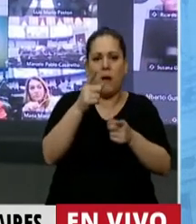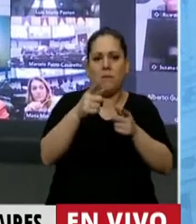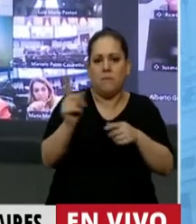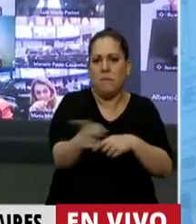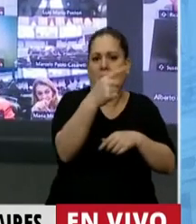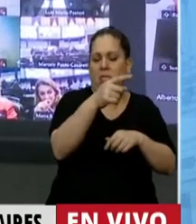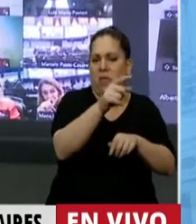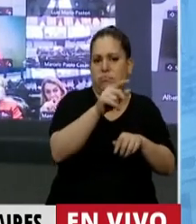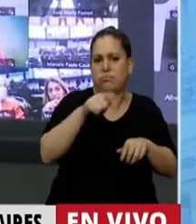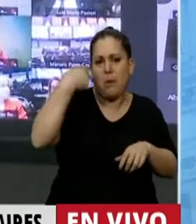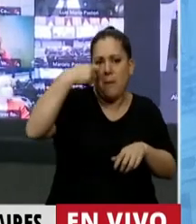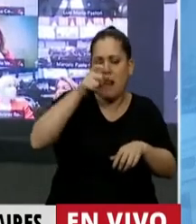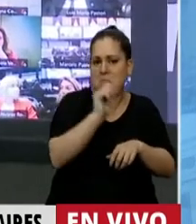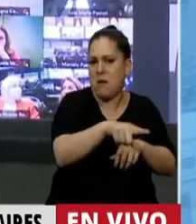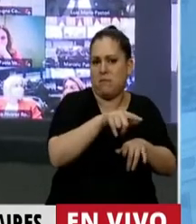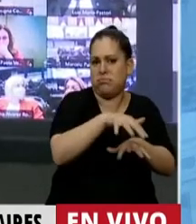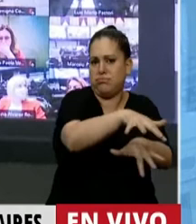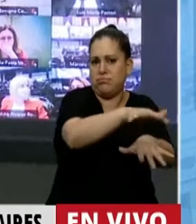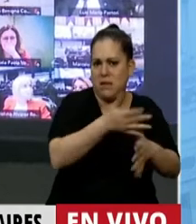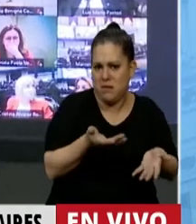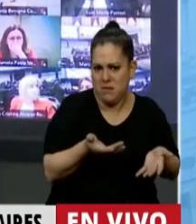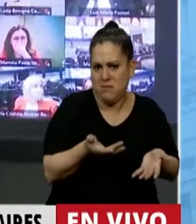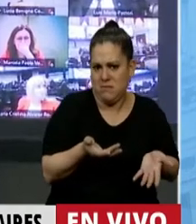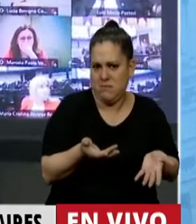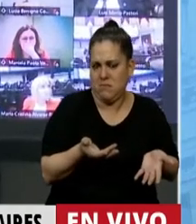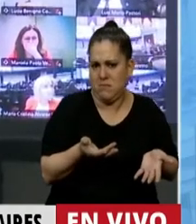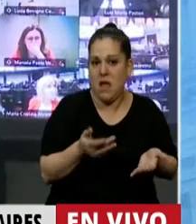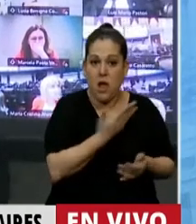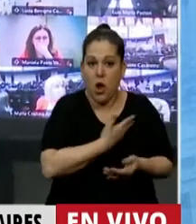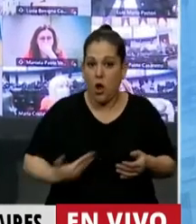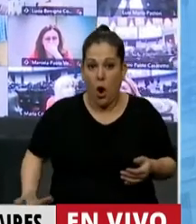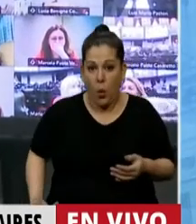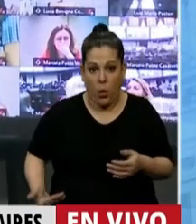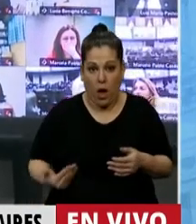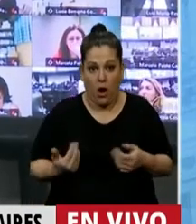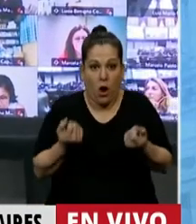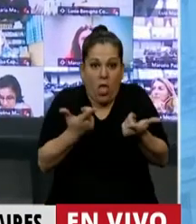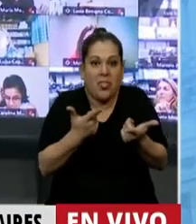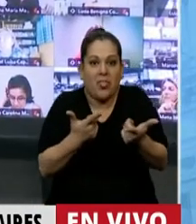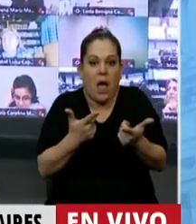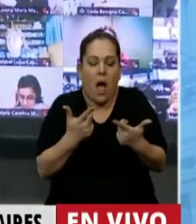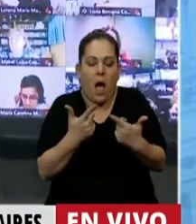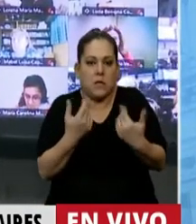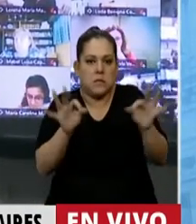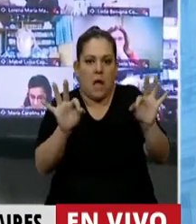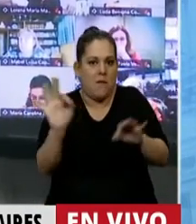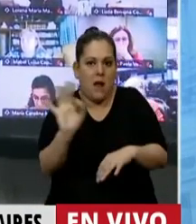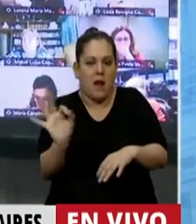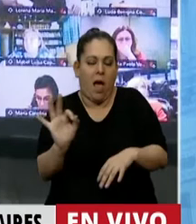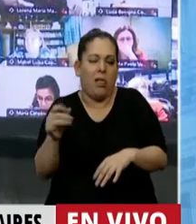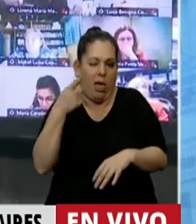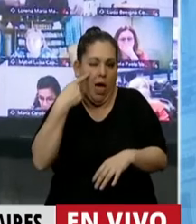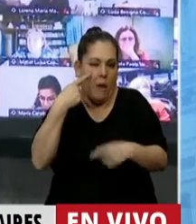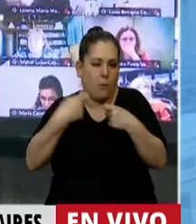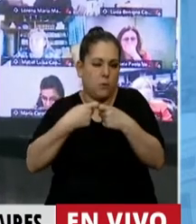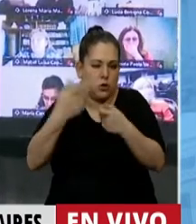pastorear. No hay otra explicación. Y los gobiernos no hacen absolutamente nada para evitarlo. Al contrario, son cómplices. Y